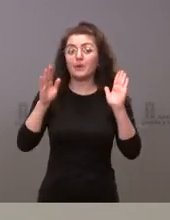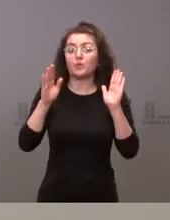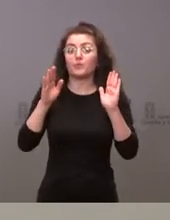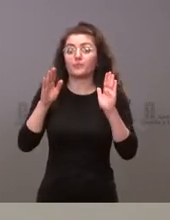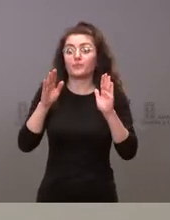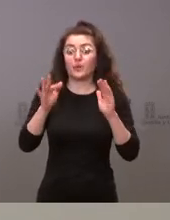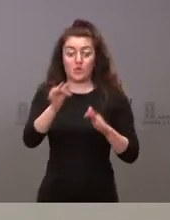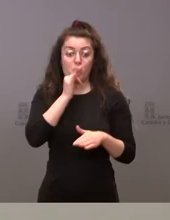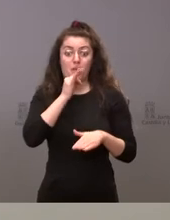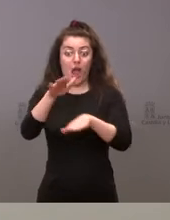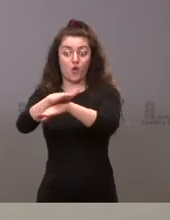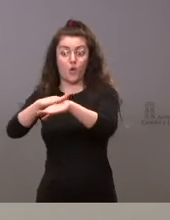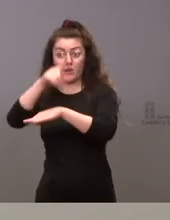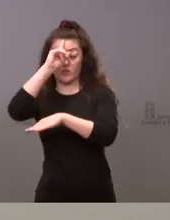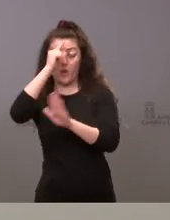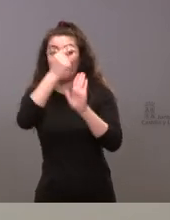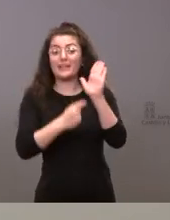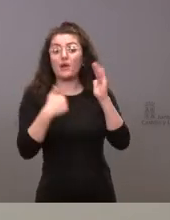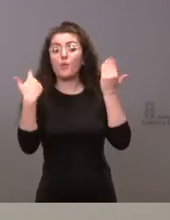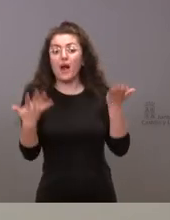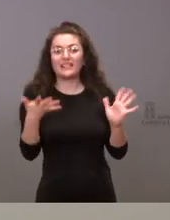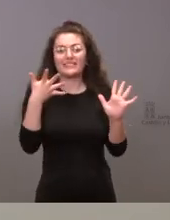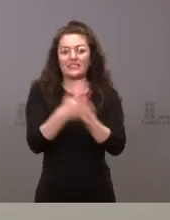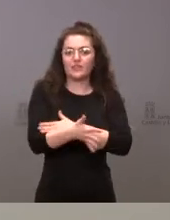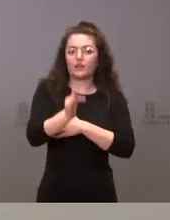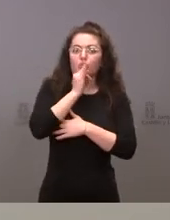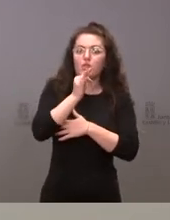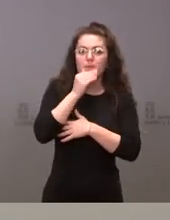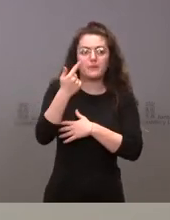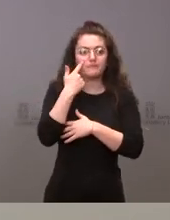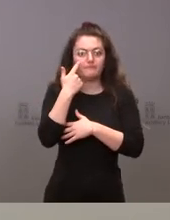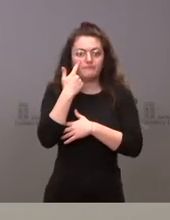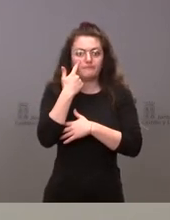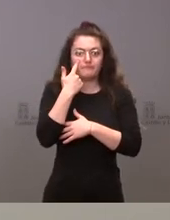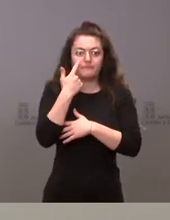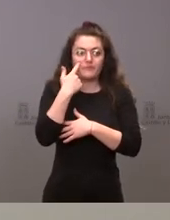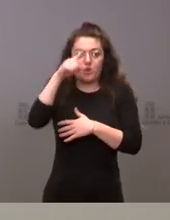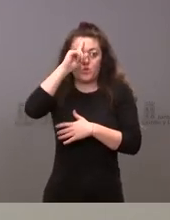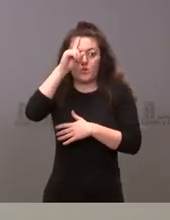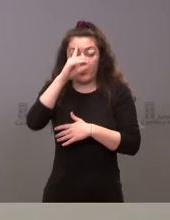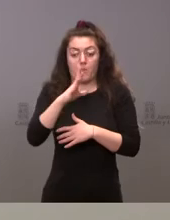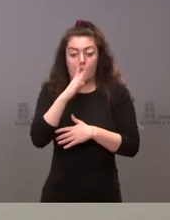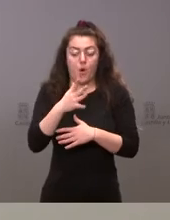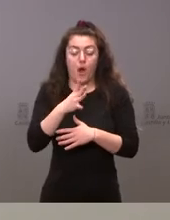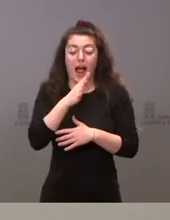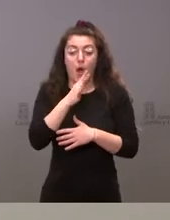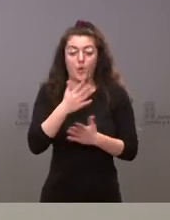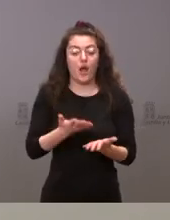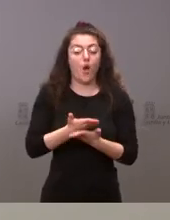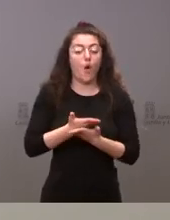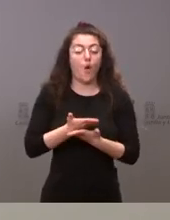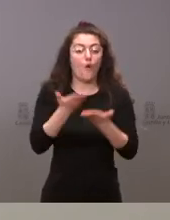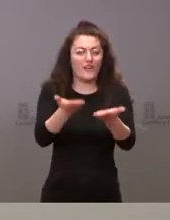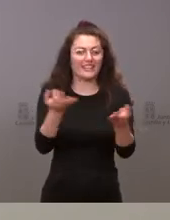y por tanto no podemos computar y calcular esas necesidades de momento nuestra oferta a día de hoy es el que